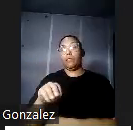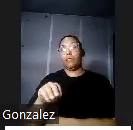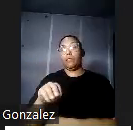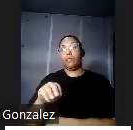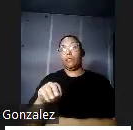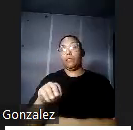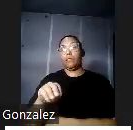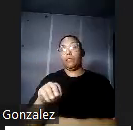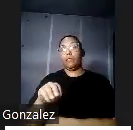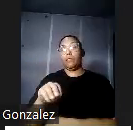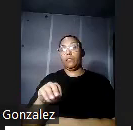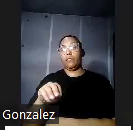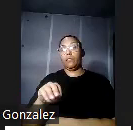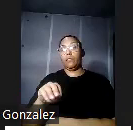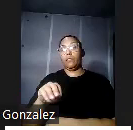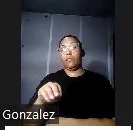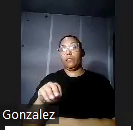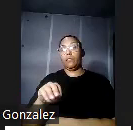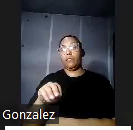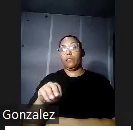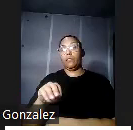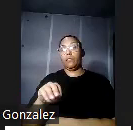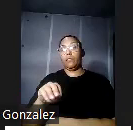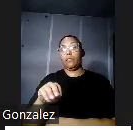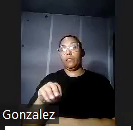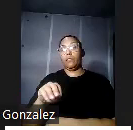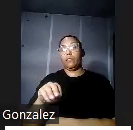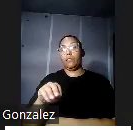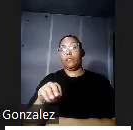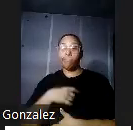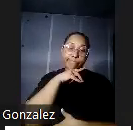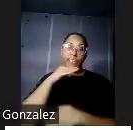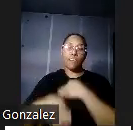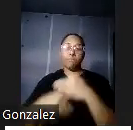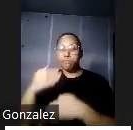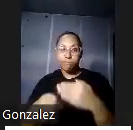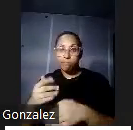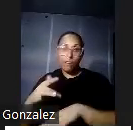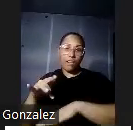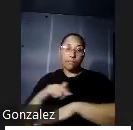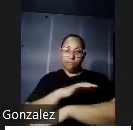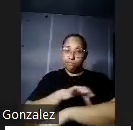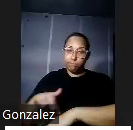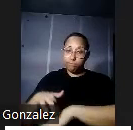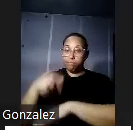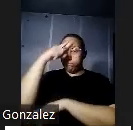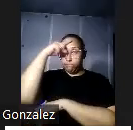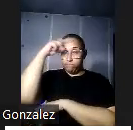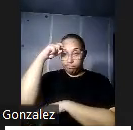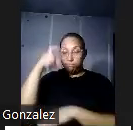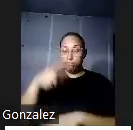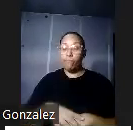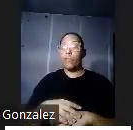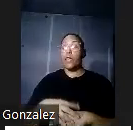por el hambre la suciedad y la degeneración racial a principios del siglo XX el